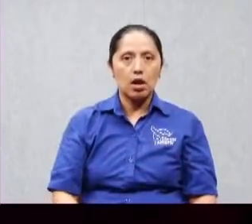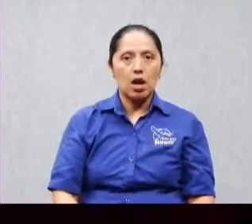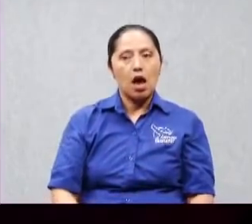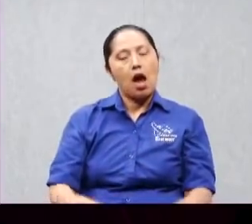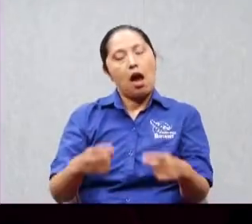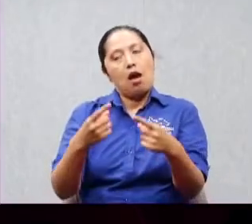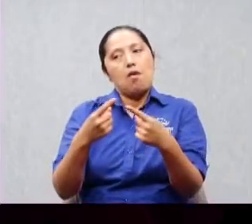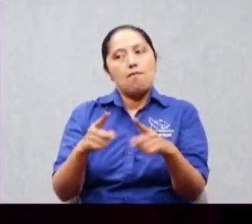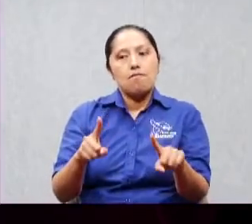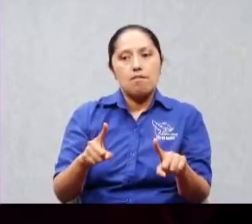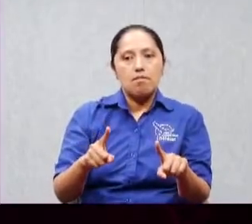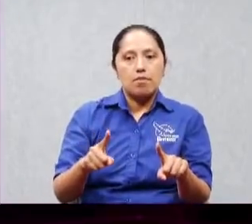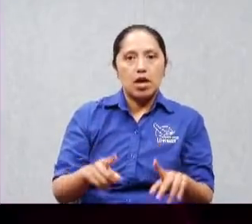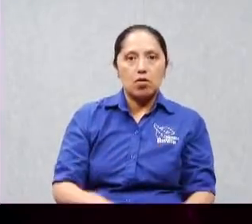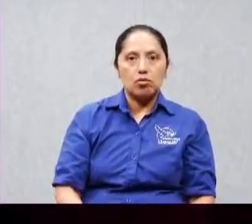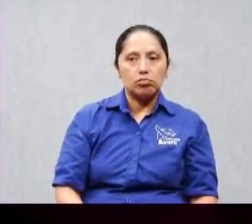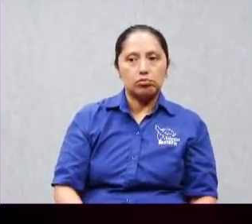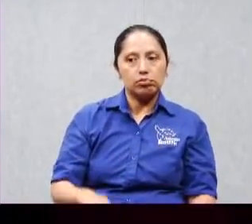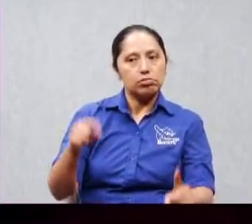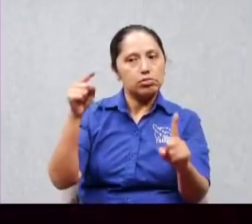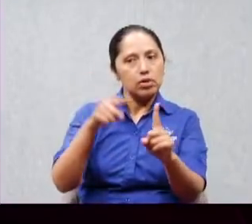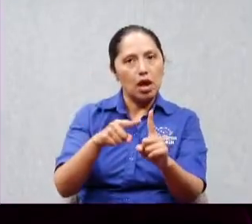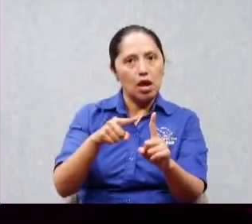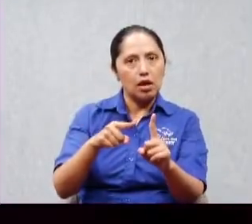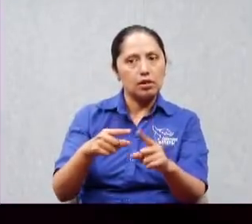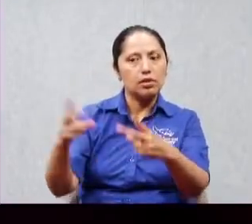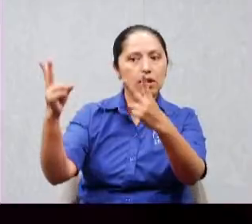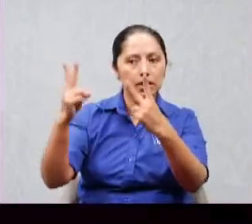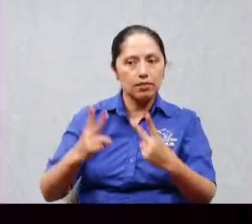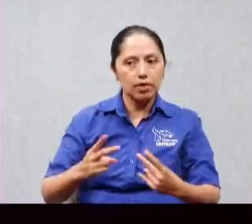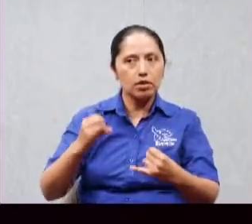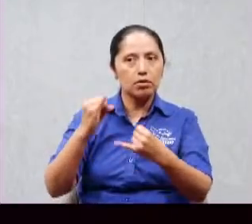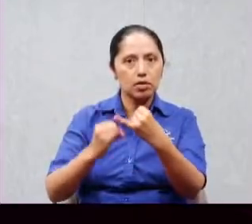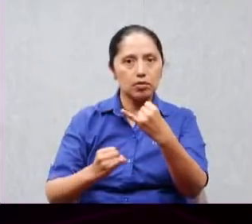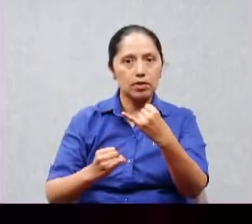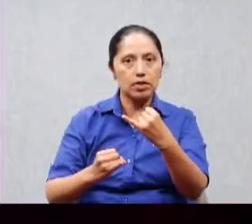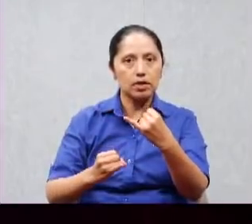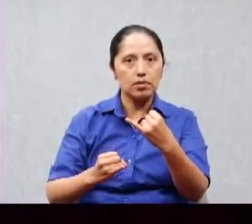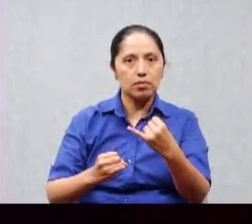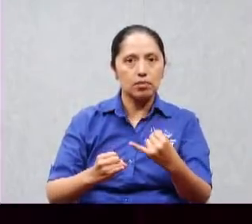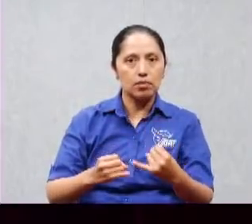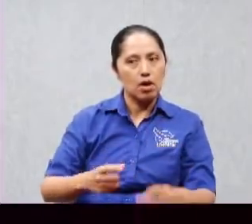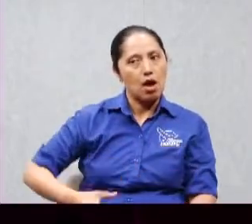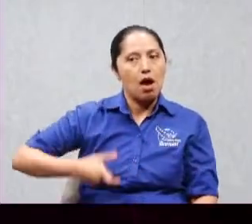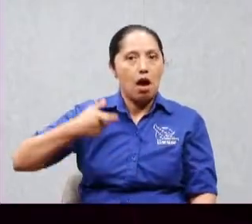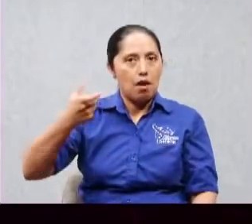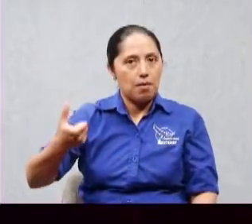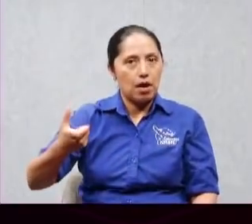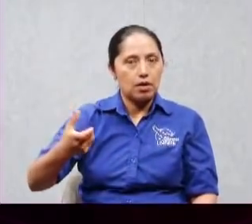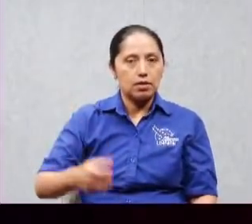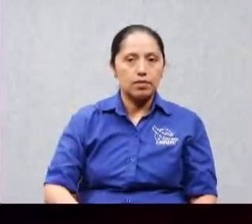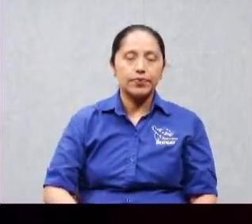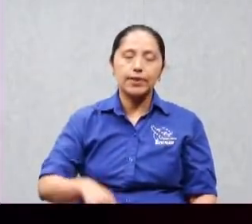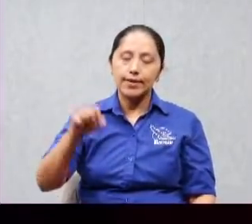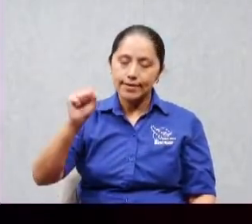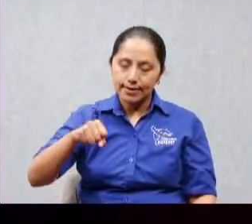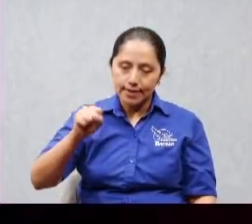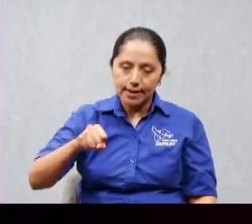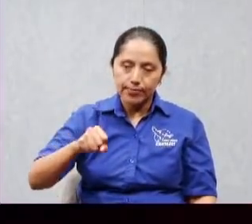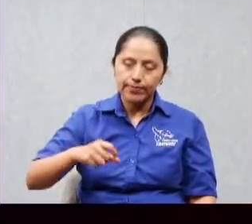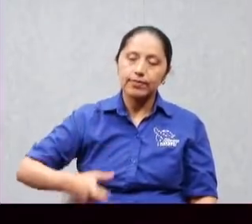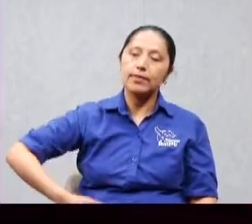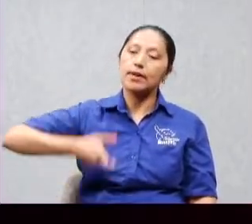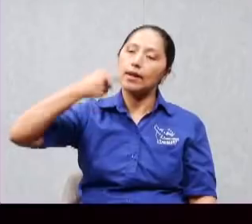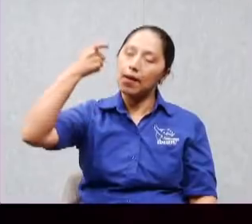poniendo cuando sonó el pito de las cinco si ese es el último que quiero que le pagues pero si no hizo nada le vas a pagar